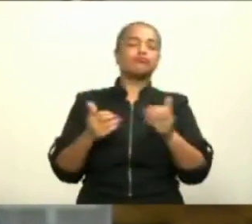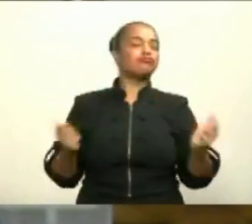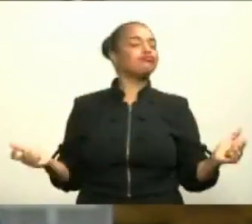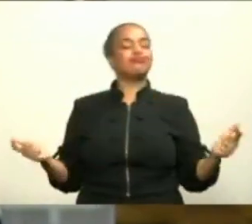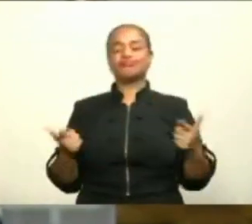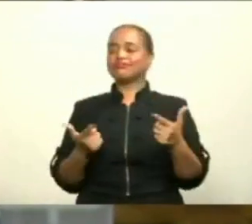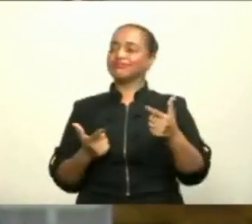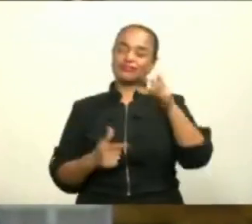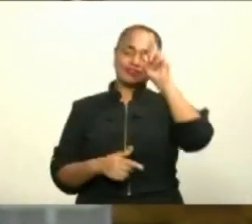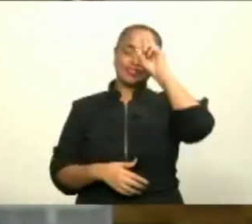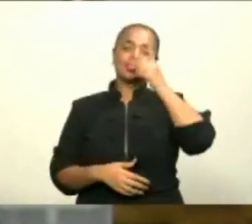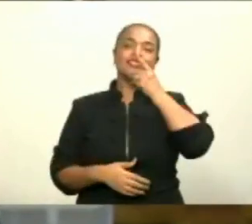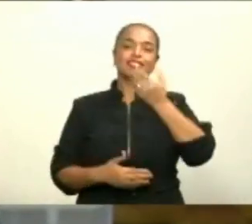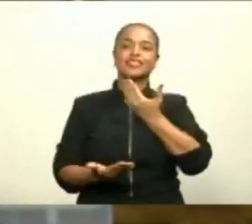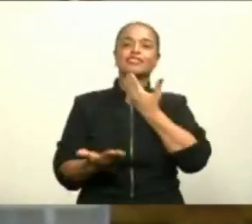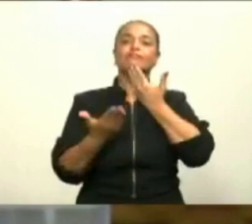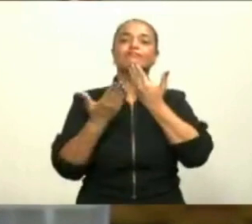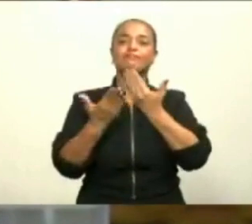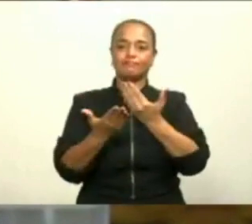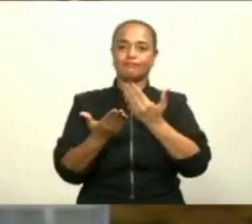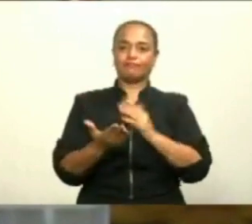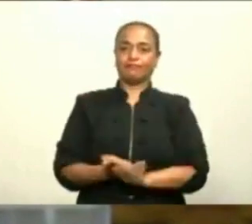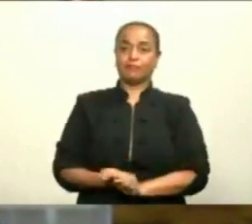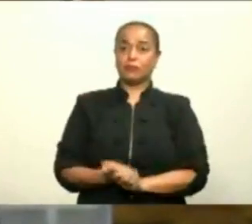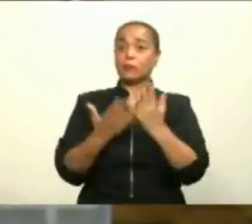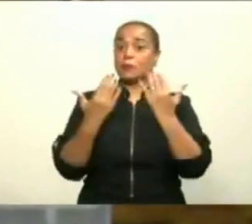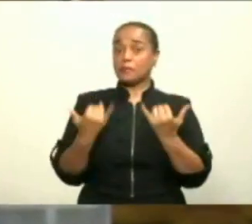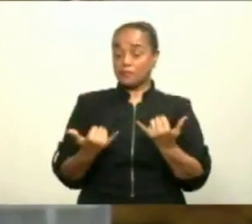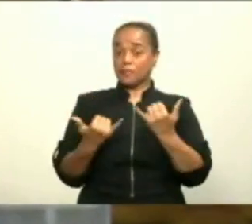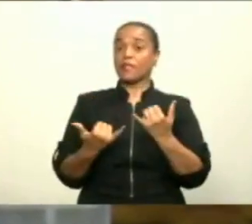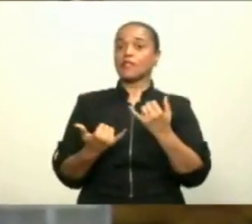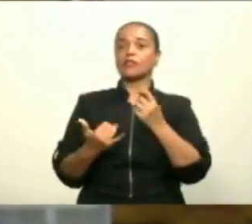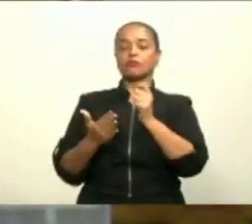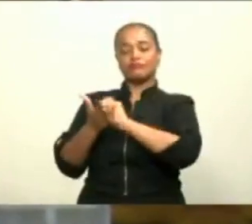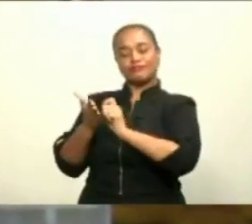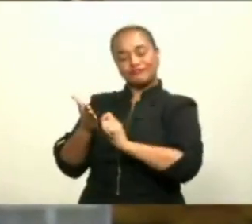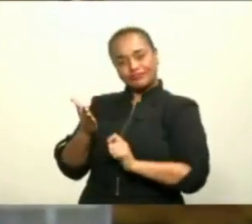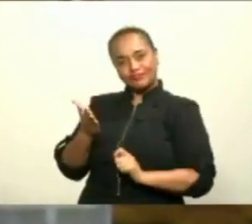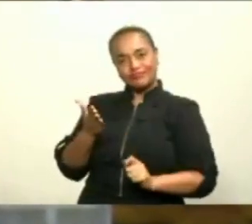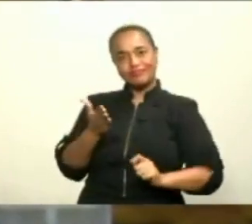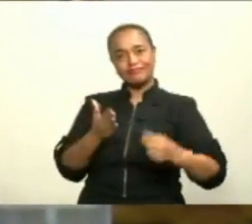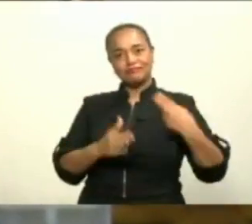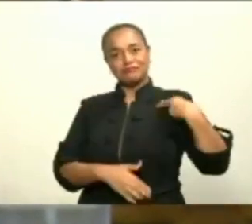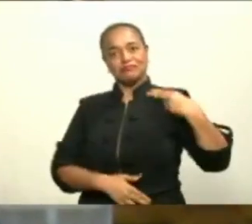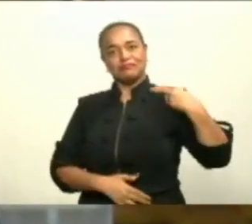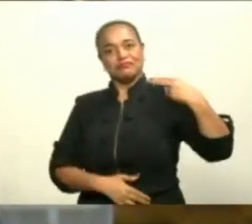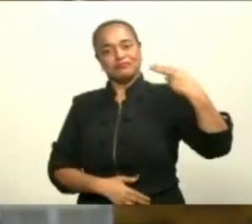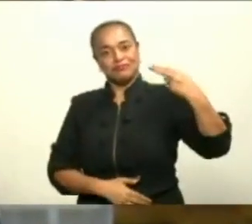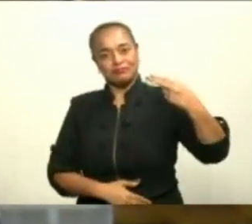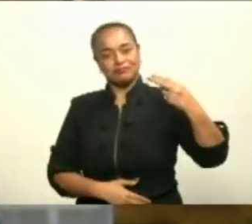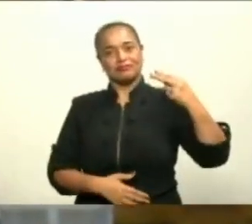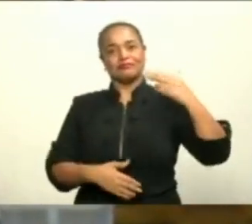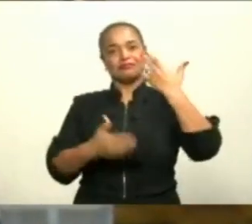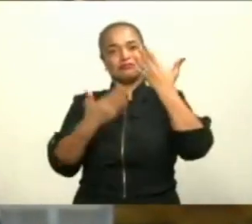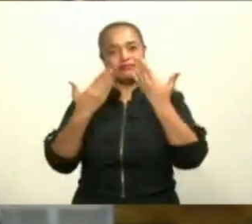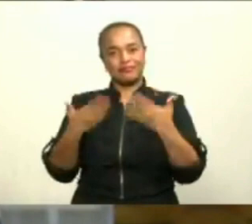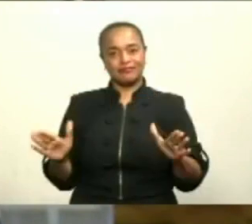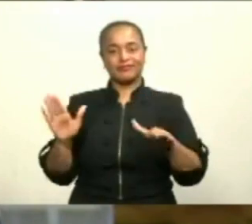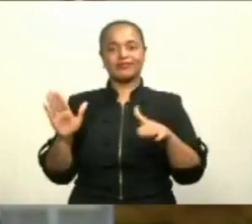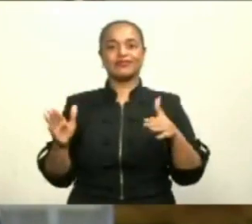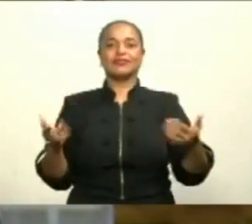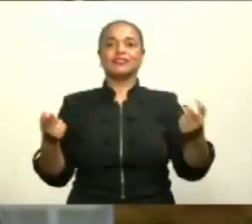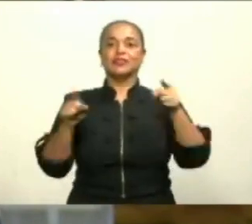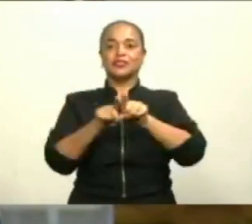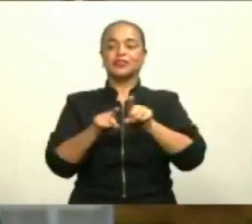siempre agradecidos. Hoy estamos escribiendo historia y la terminaremos de sellar cuando podamos